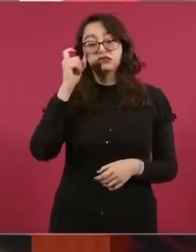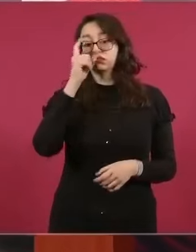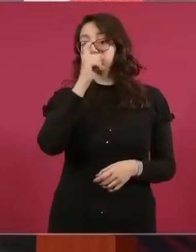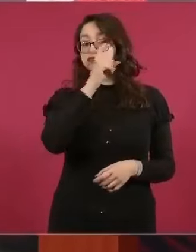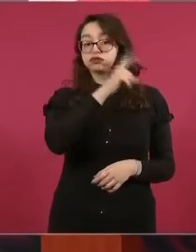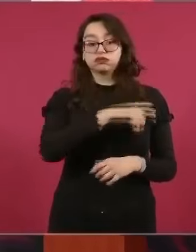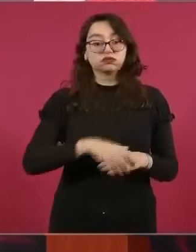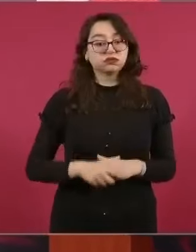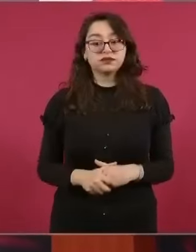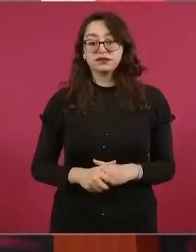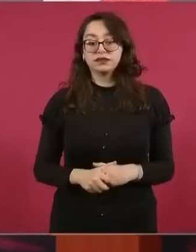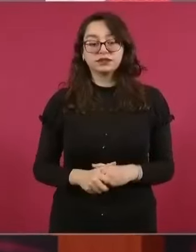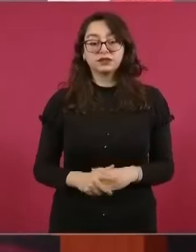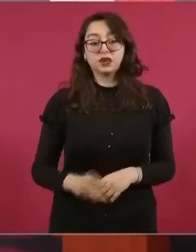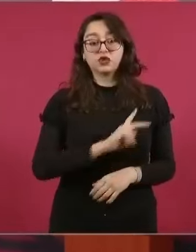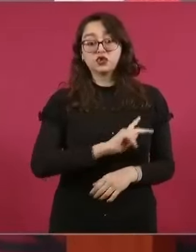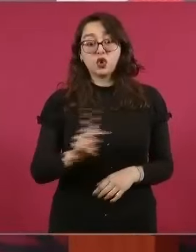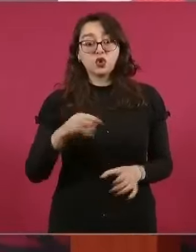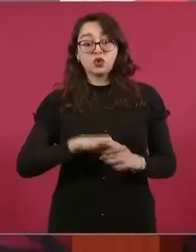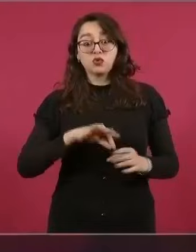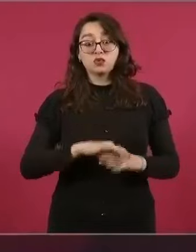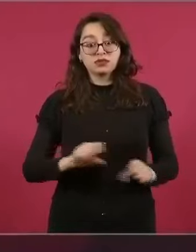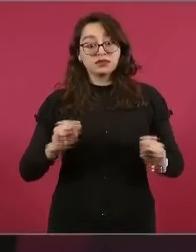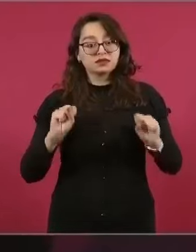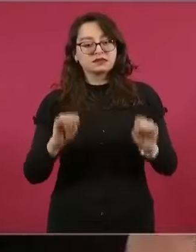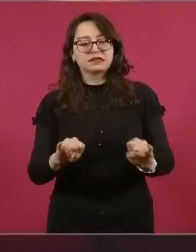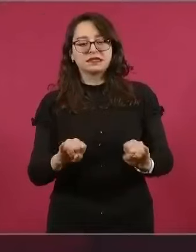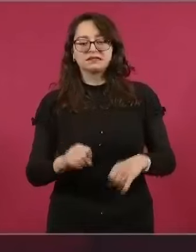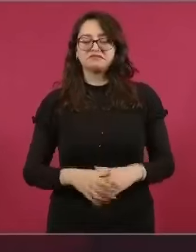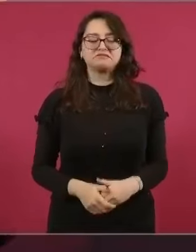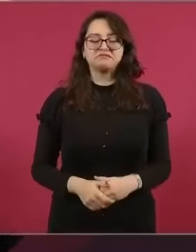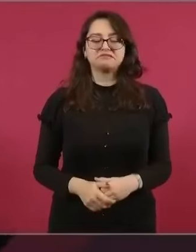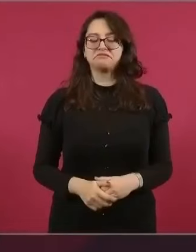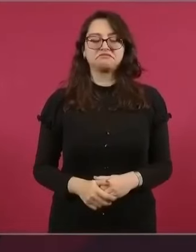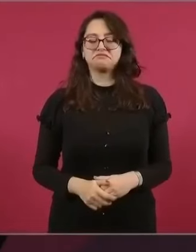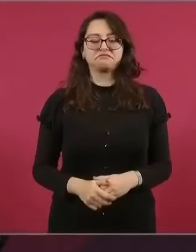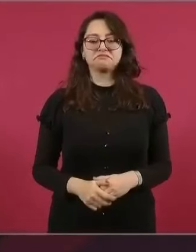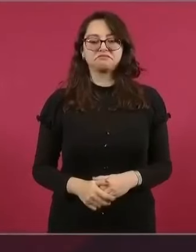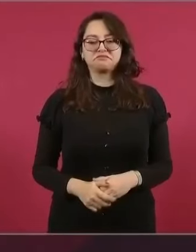por unanimidad. Es decir, que todos voten.